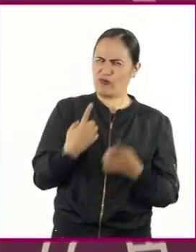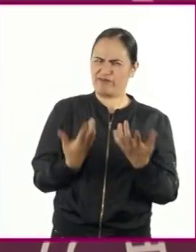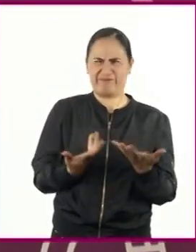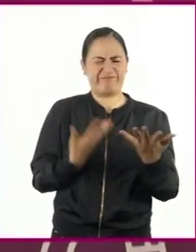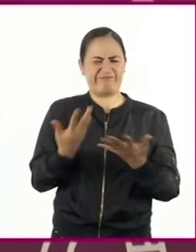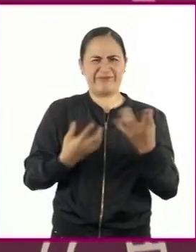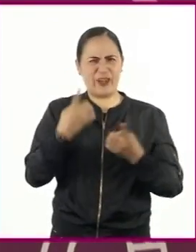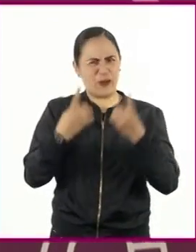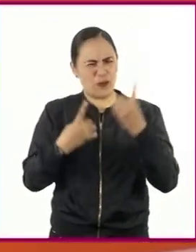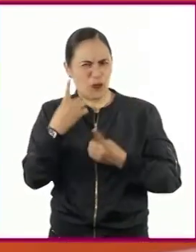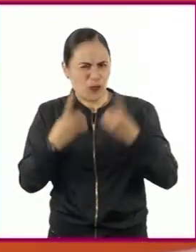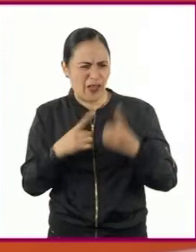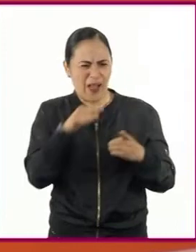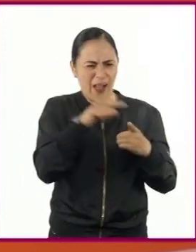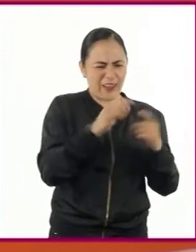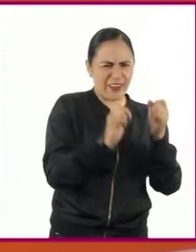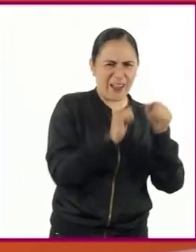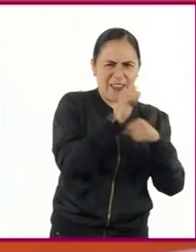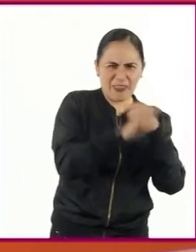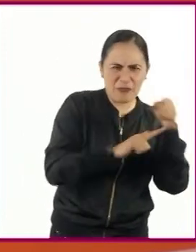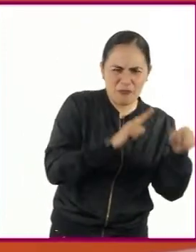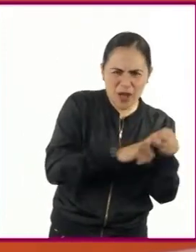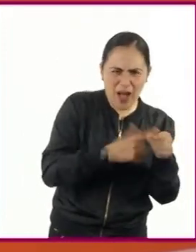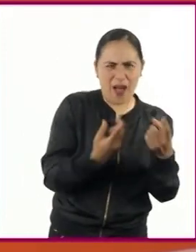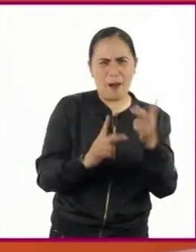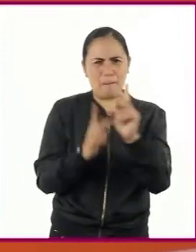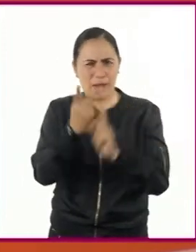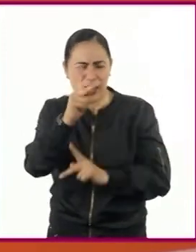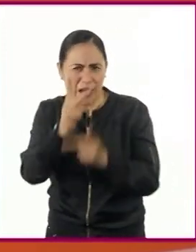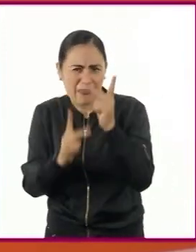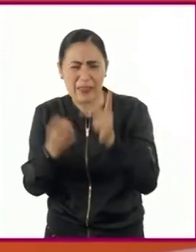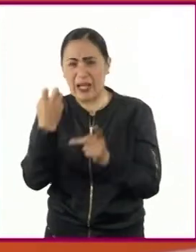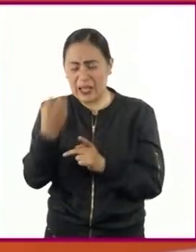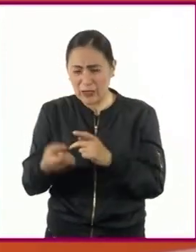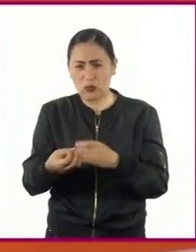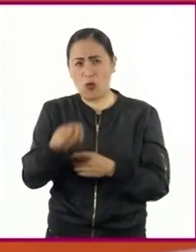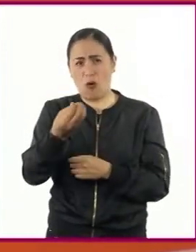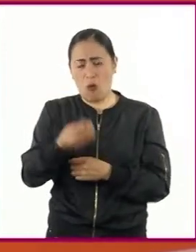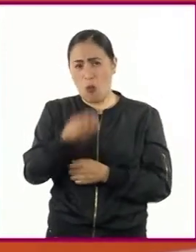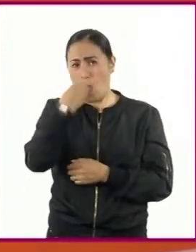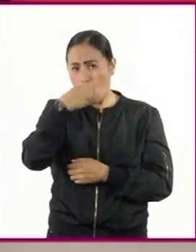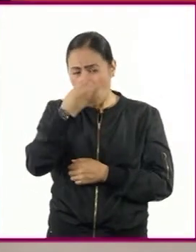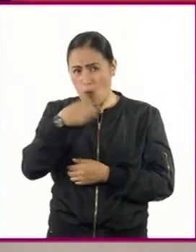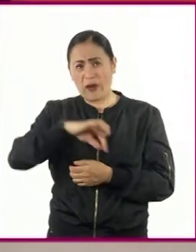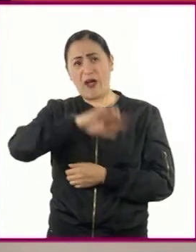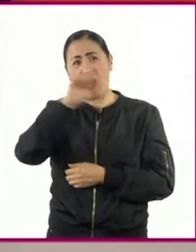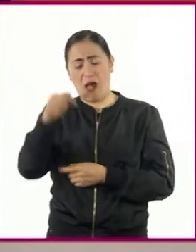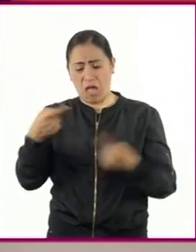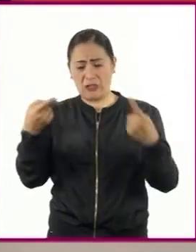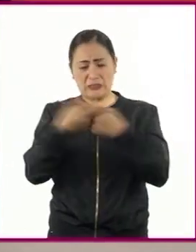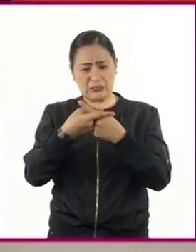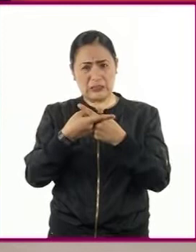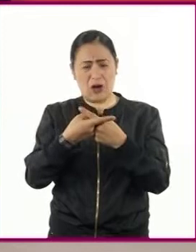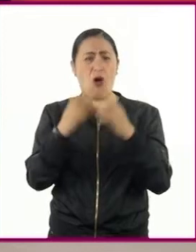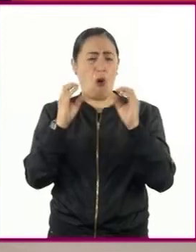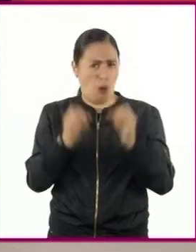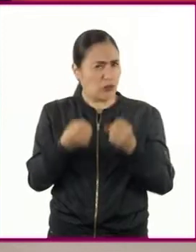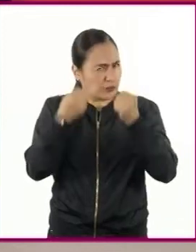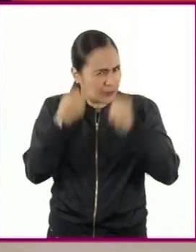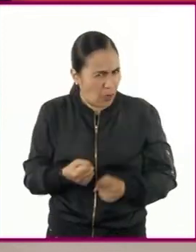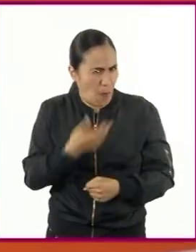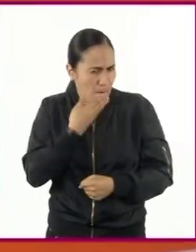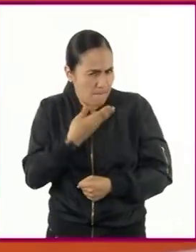¿Todos estos organismos tienen algún impacto en nuestra salud o son totalmente seguros? Aún se sigue